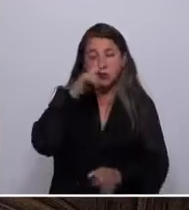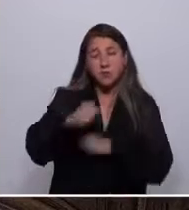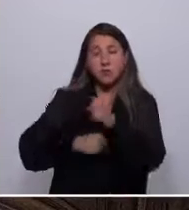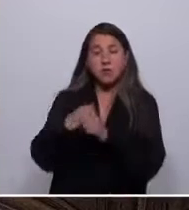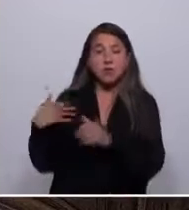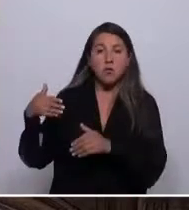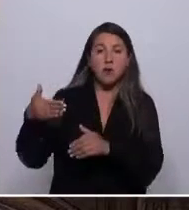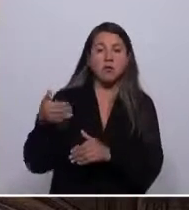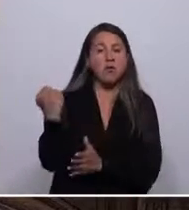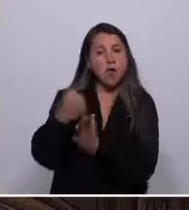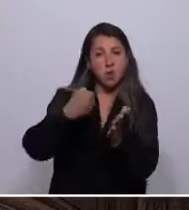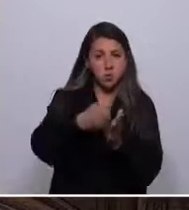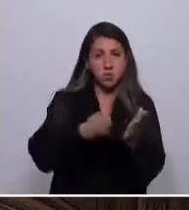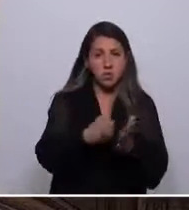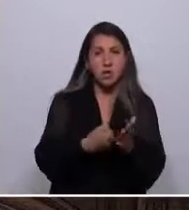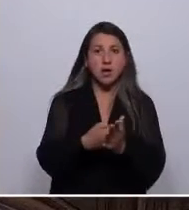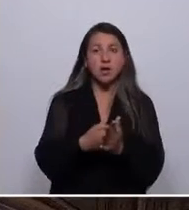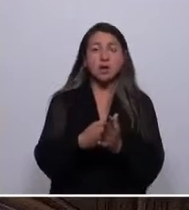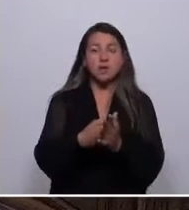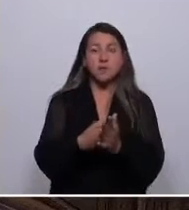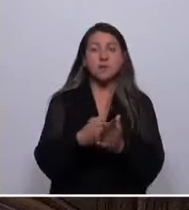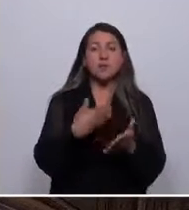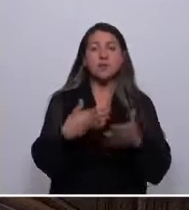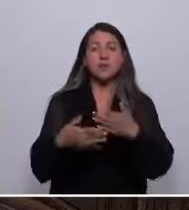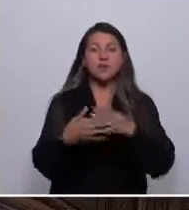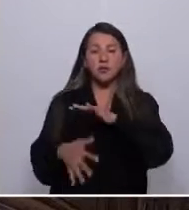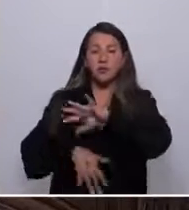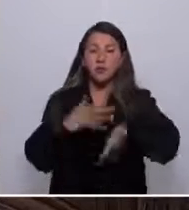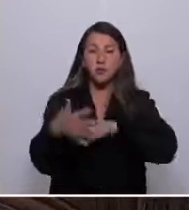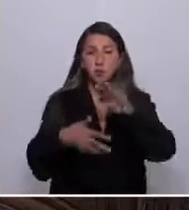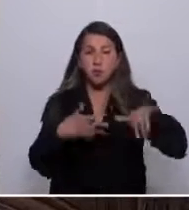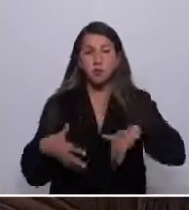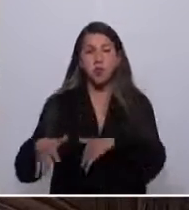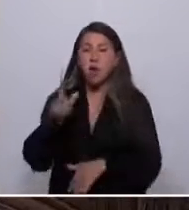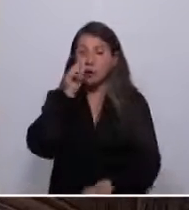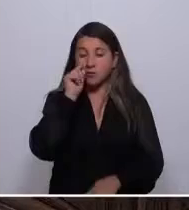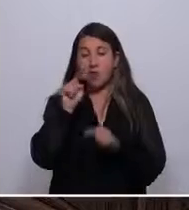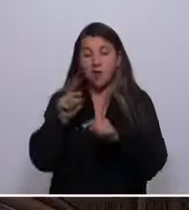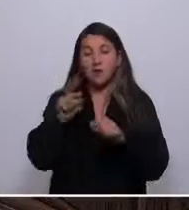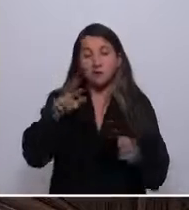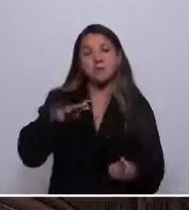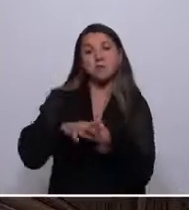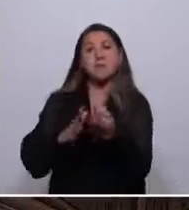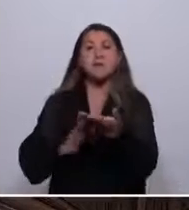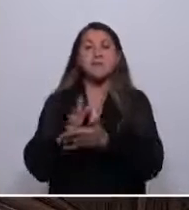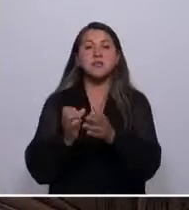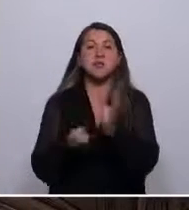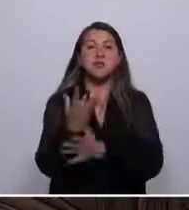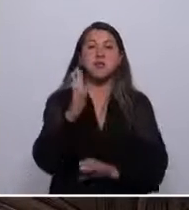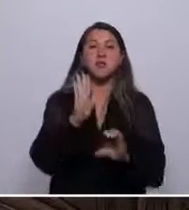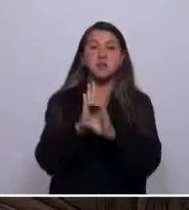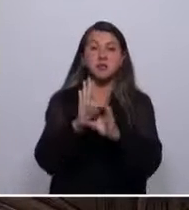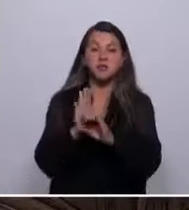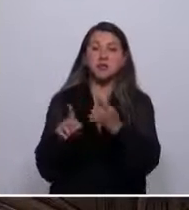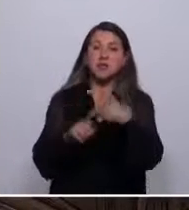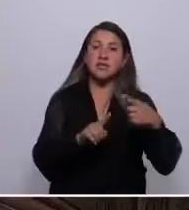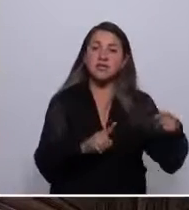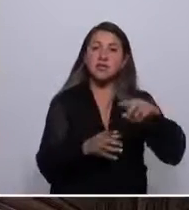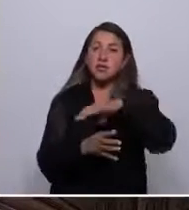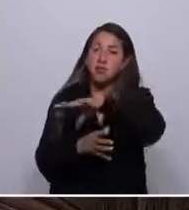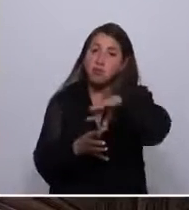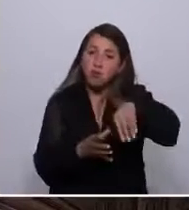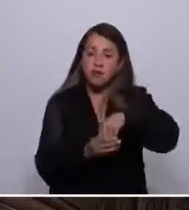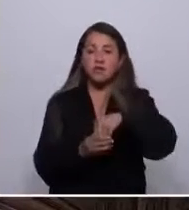han luchado y se cristalizaron en la revuelta de octubre. Allí impulsaremos para nuestra nueva Constitución plurinacional el